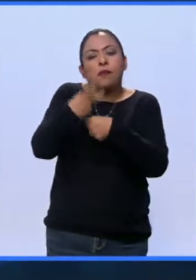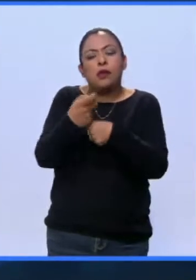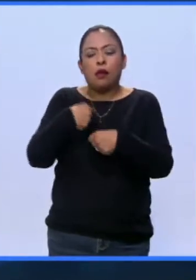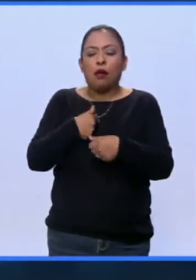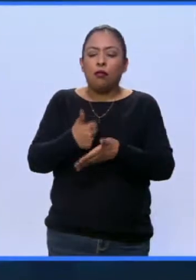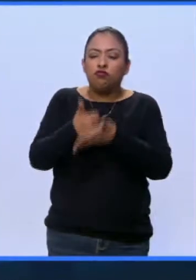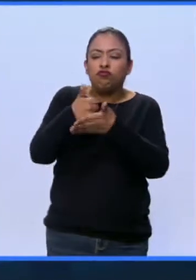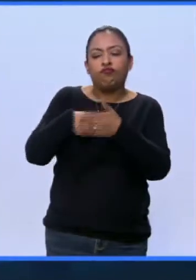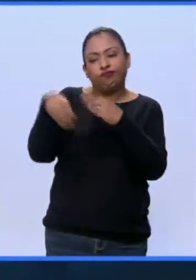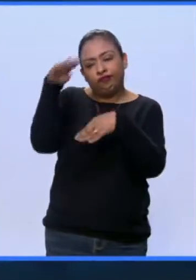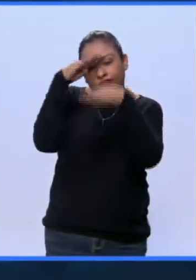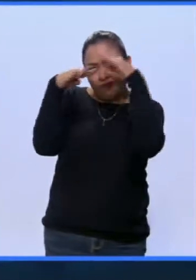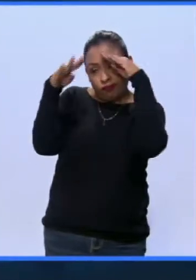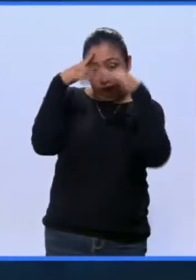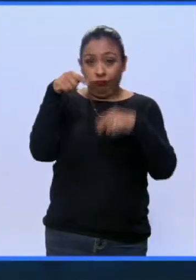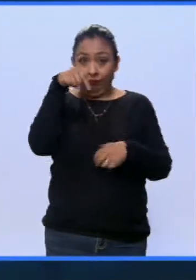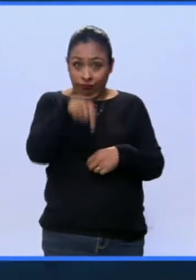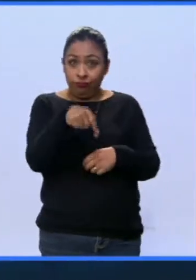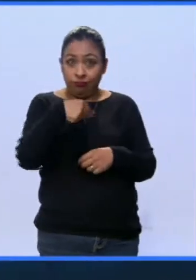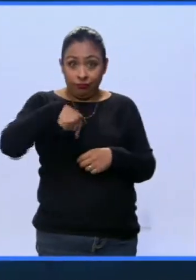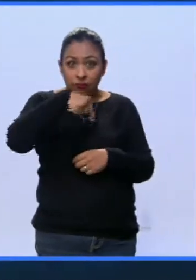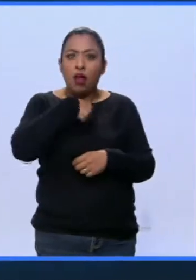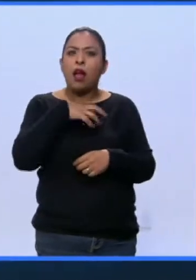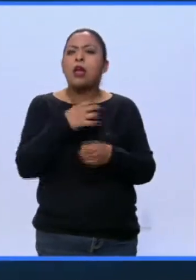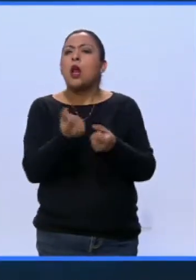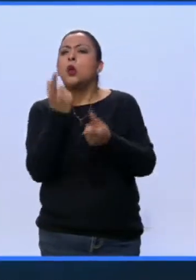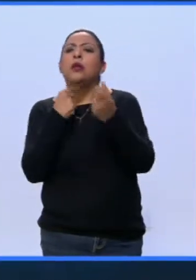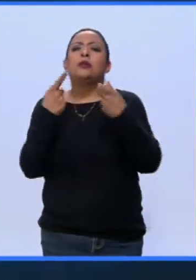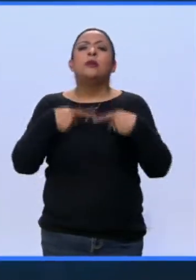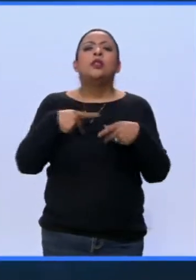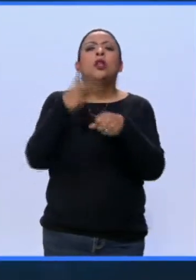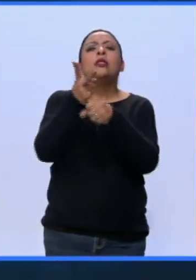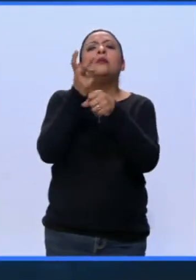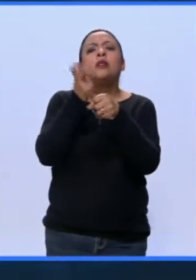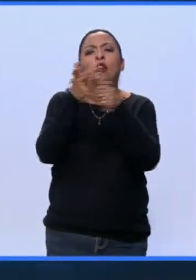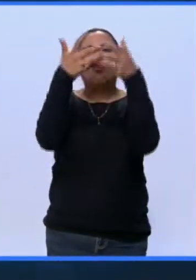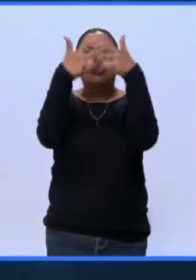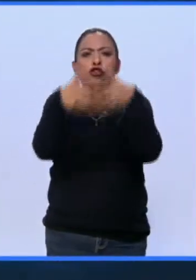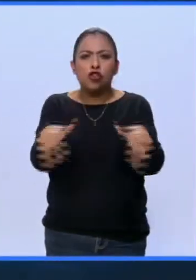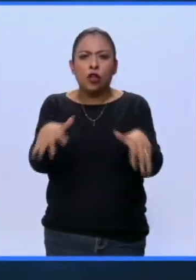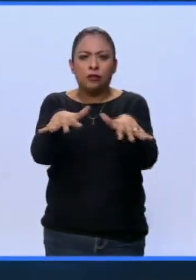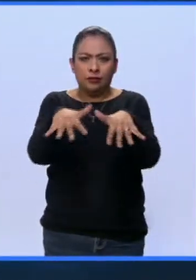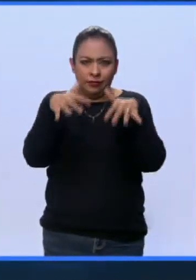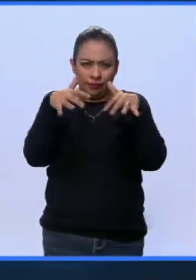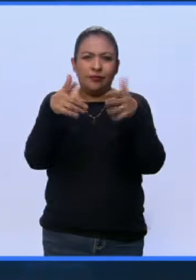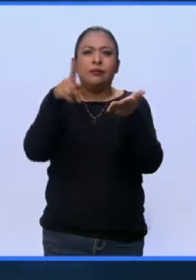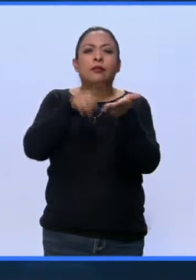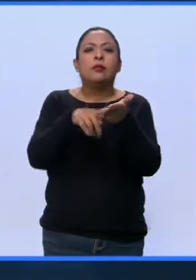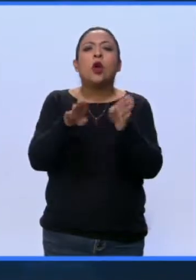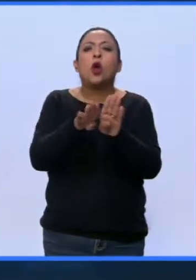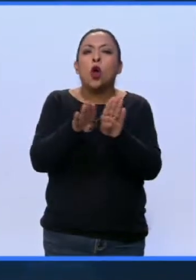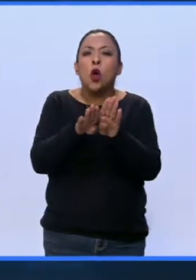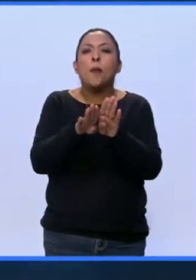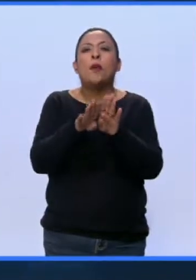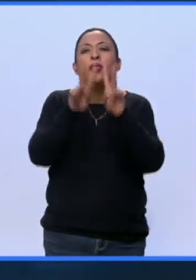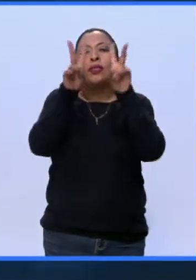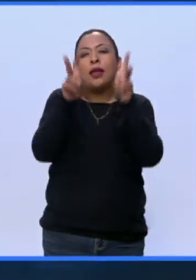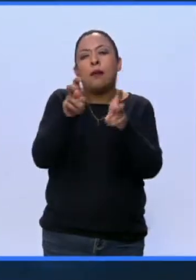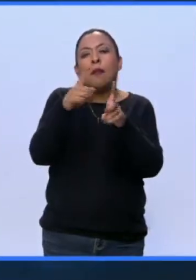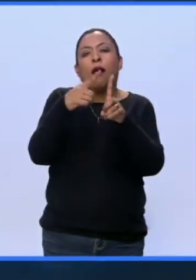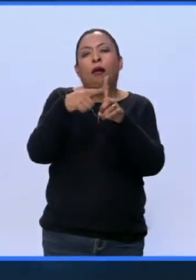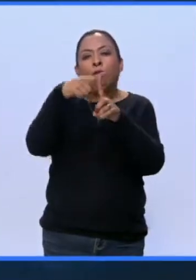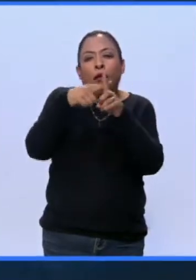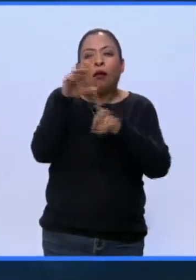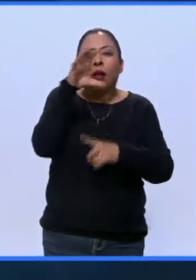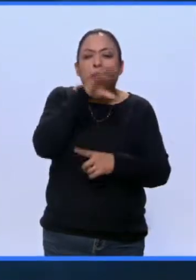Aquí nosotros hemos tenido algunos invitados, hemos tenido funciones de público como parte del calentamiento. Y cuando les